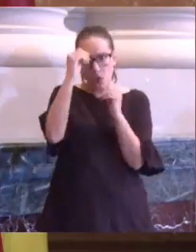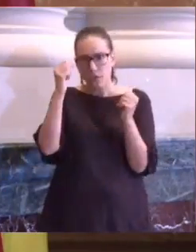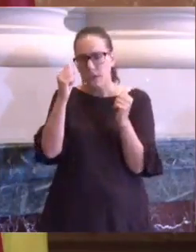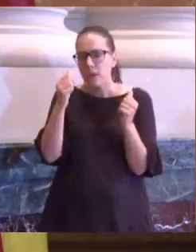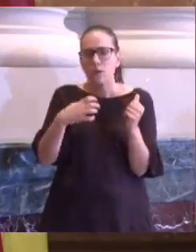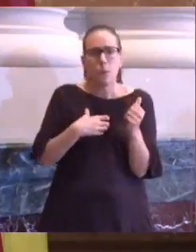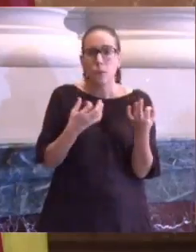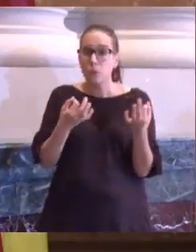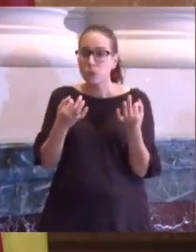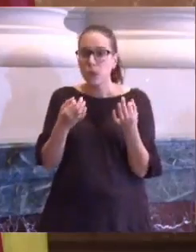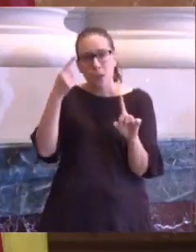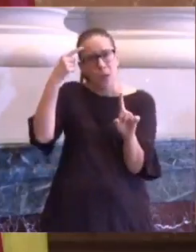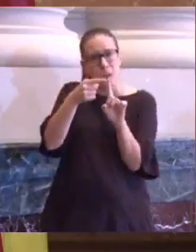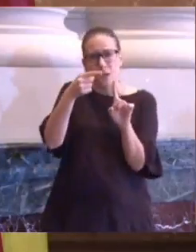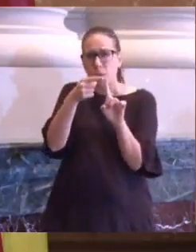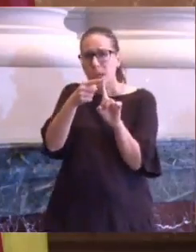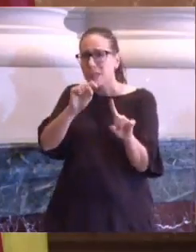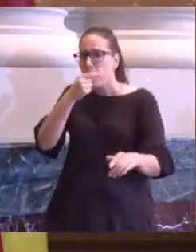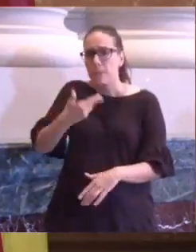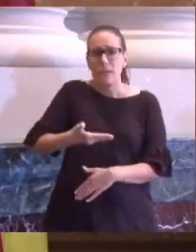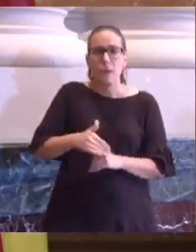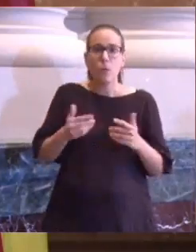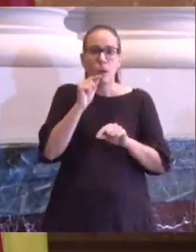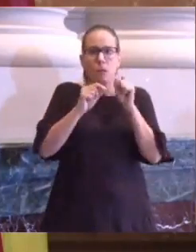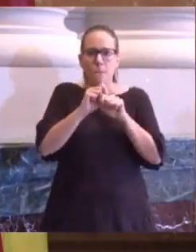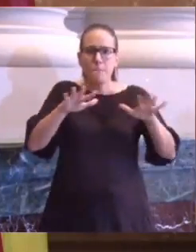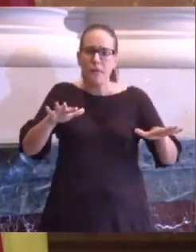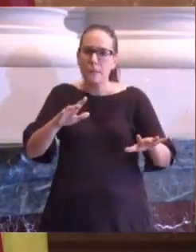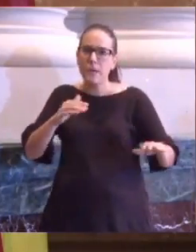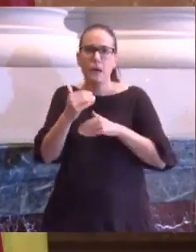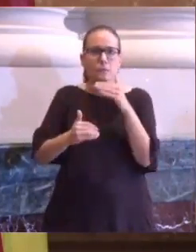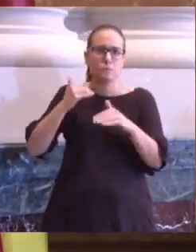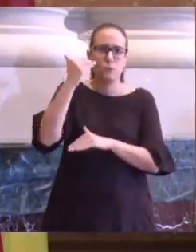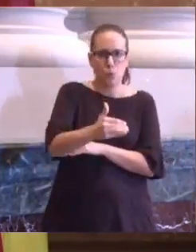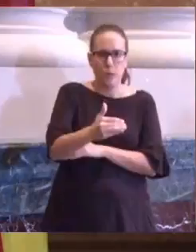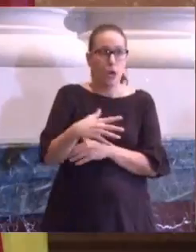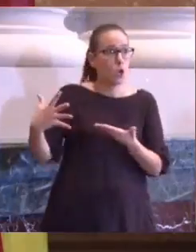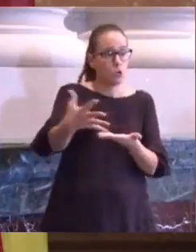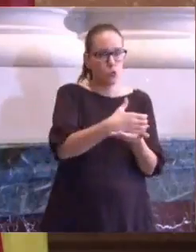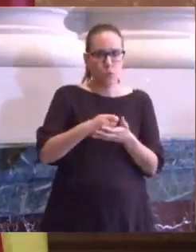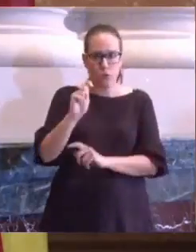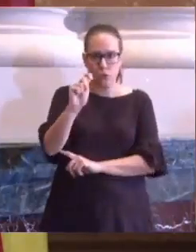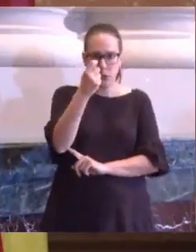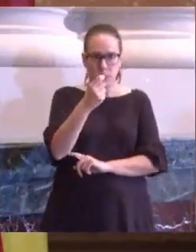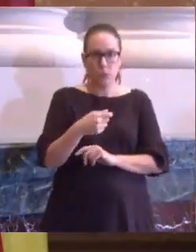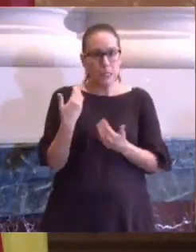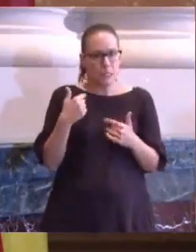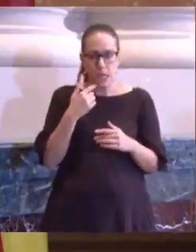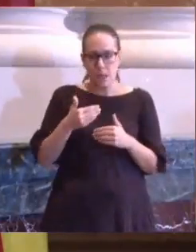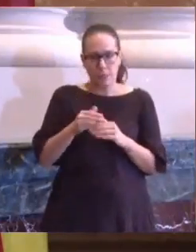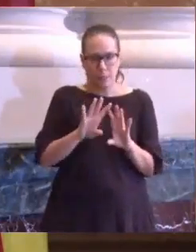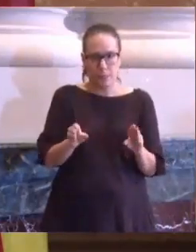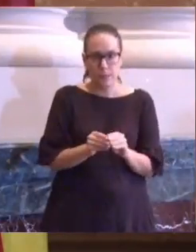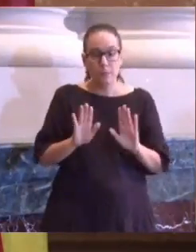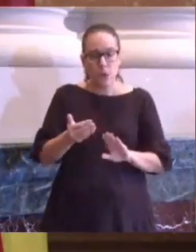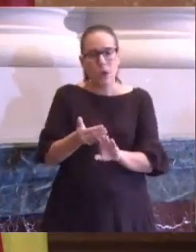es superar esta terrible pandemia. Entre todos lo vamos a conseguir. Voy concluyendo, no sin